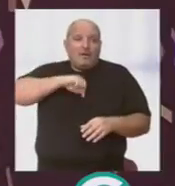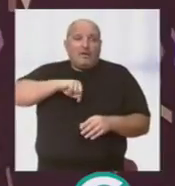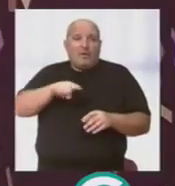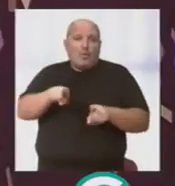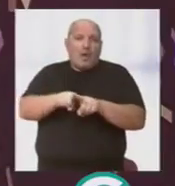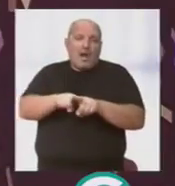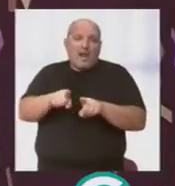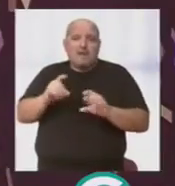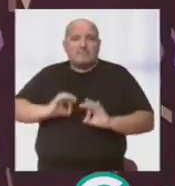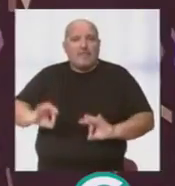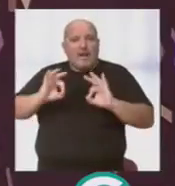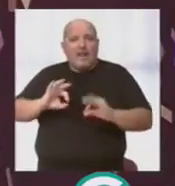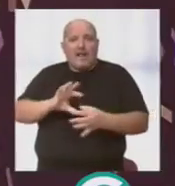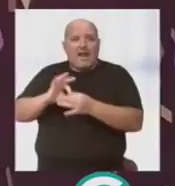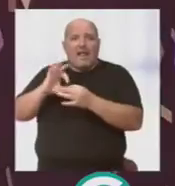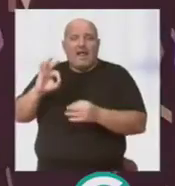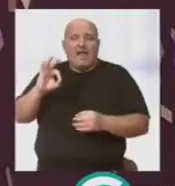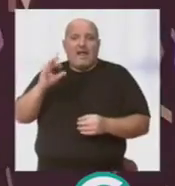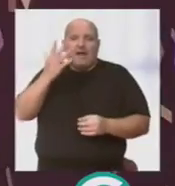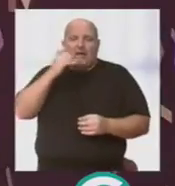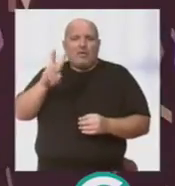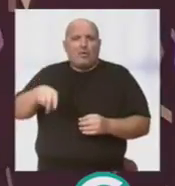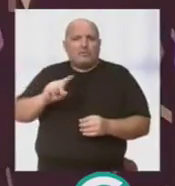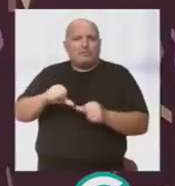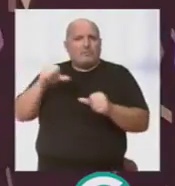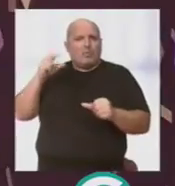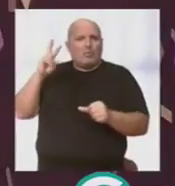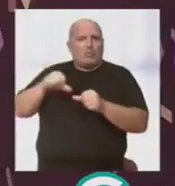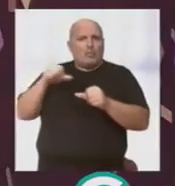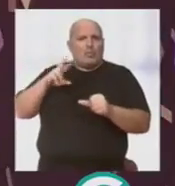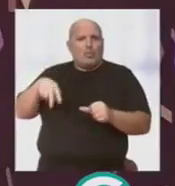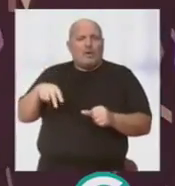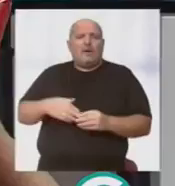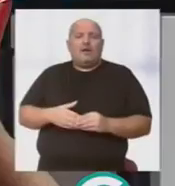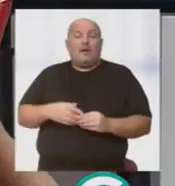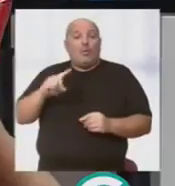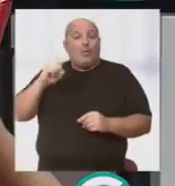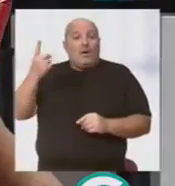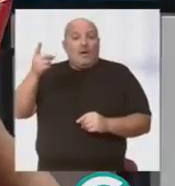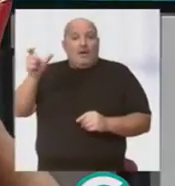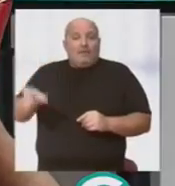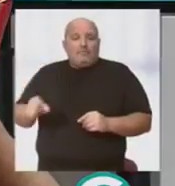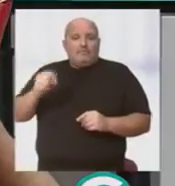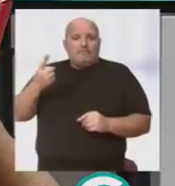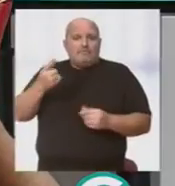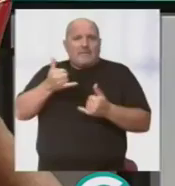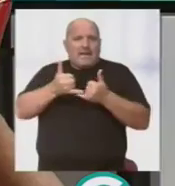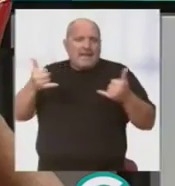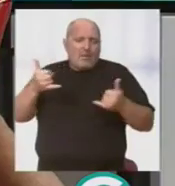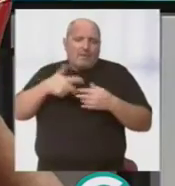especial ligados a la entidad, no estaban en la primera línea de batalla, ¿no? Sí, una de las metas que